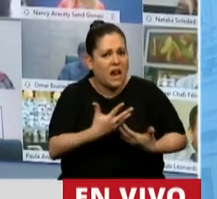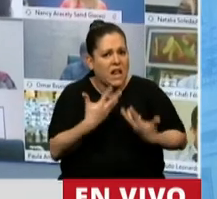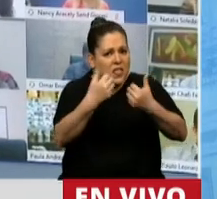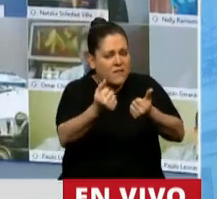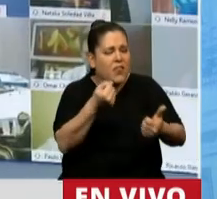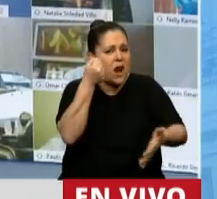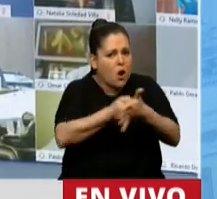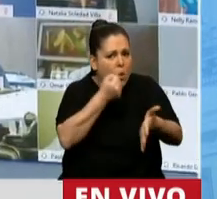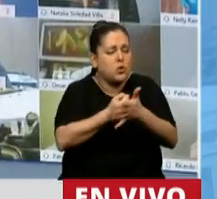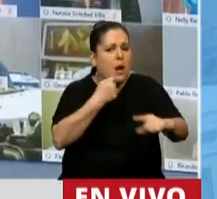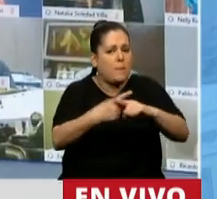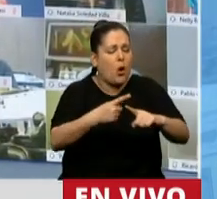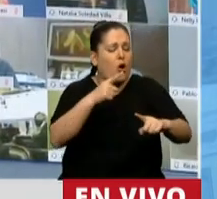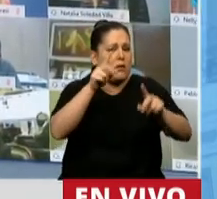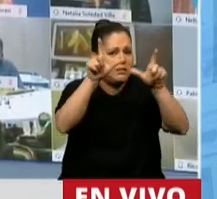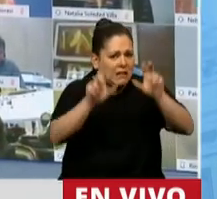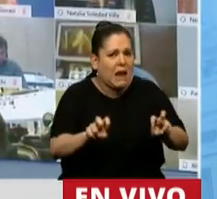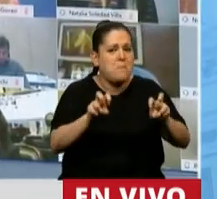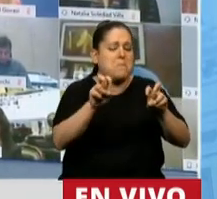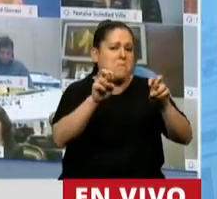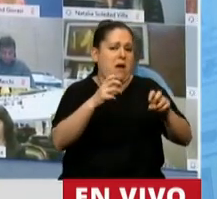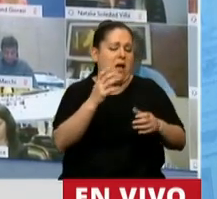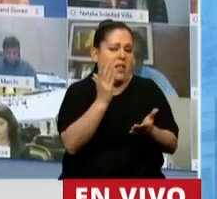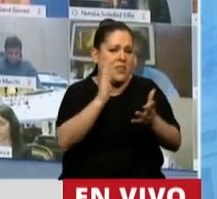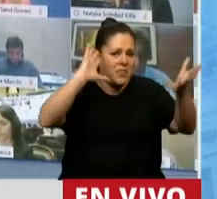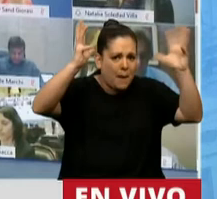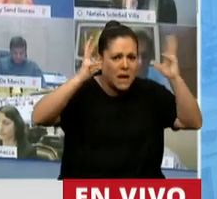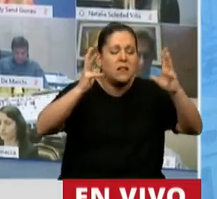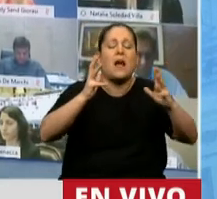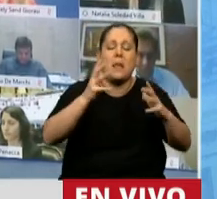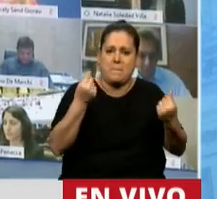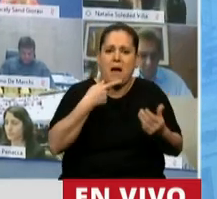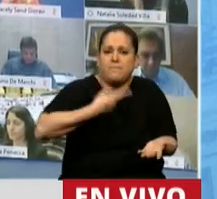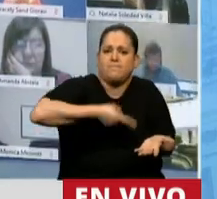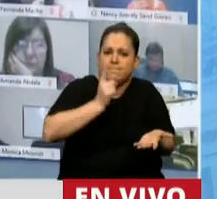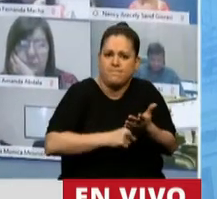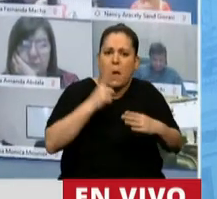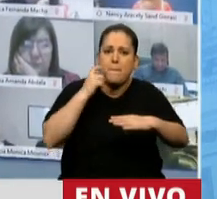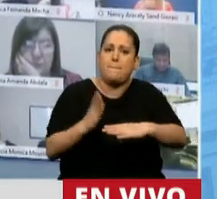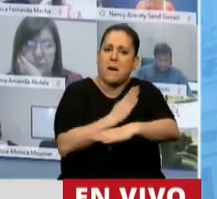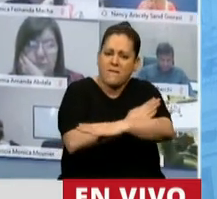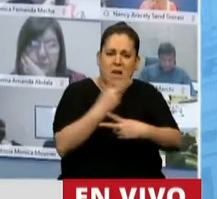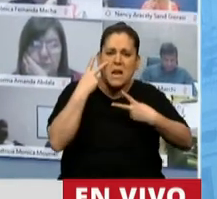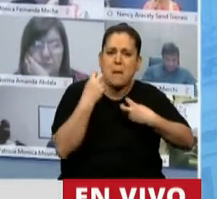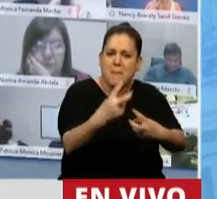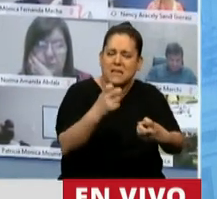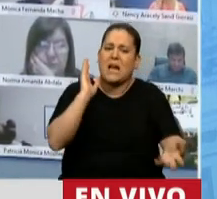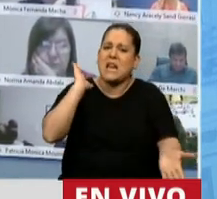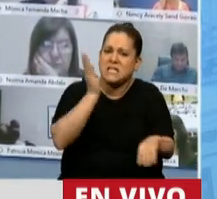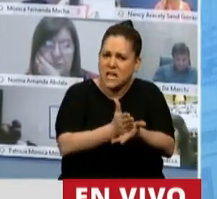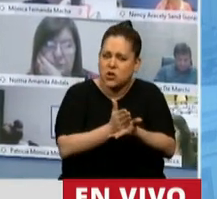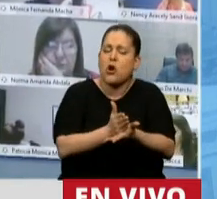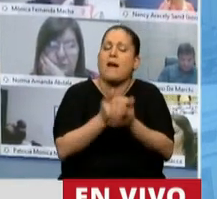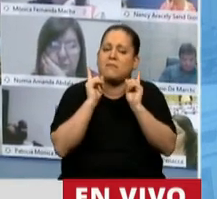y la lucha por los derechos ambientales al establecer medidas para prevenir, investigar y sancionar